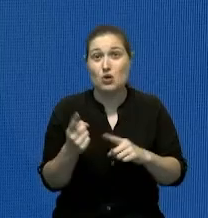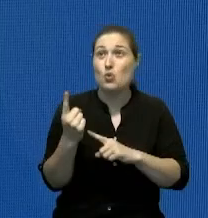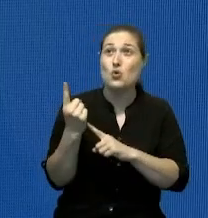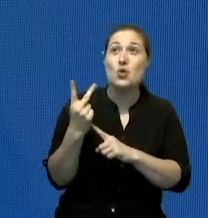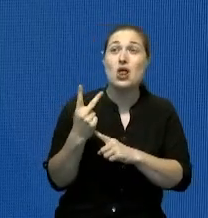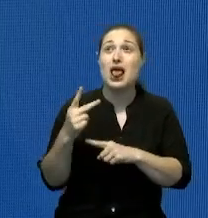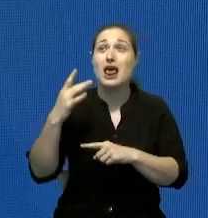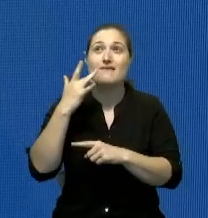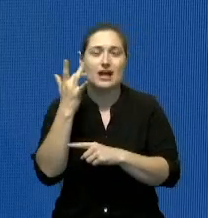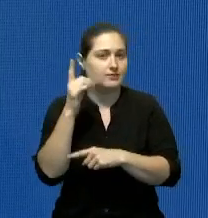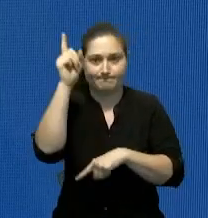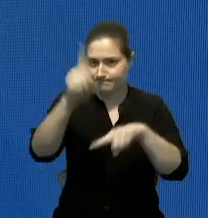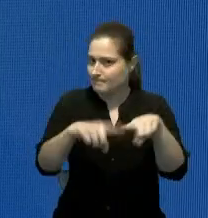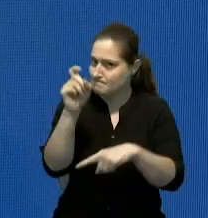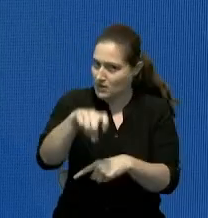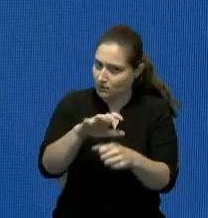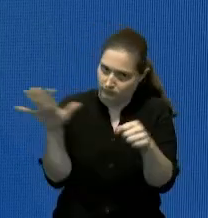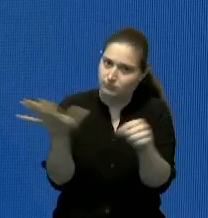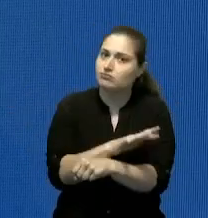que no lo haga